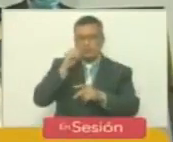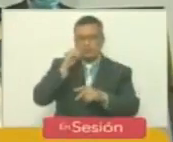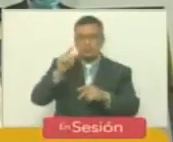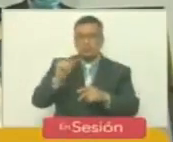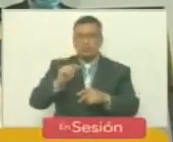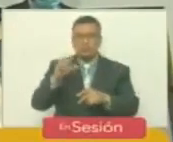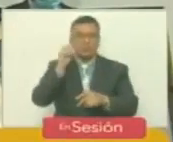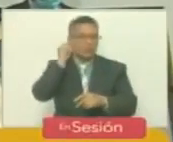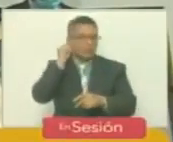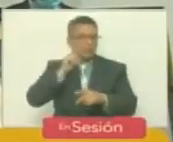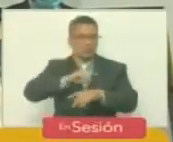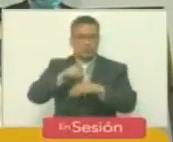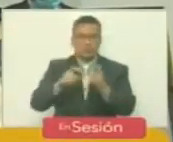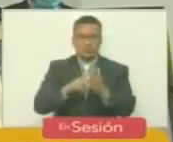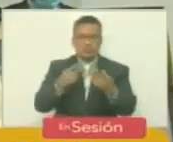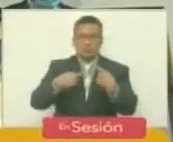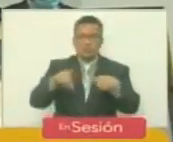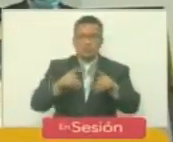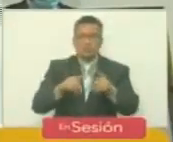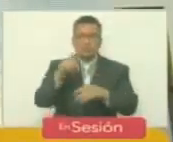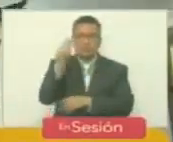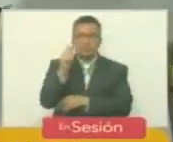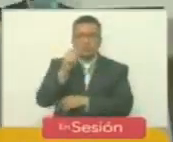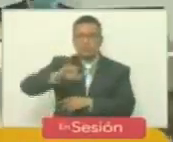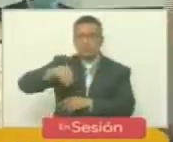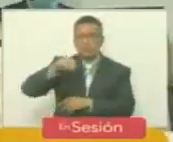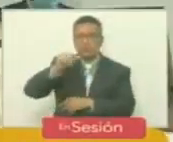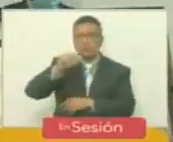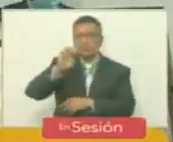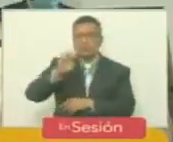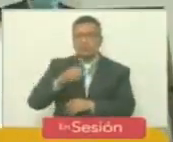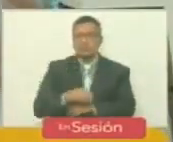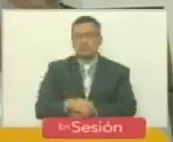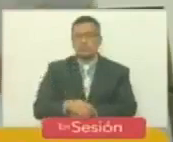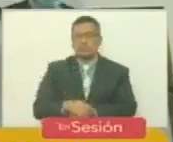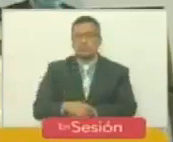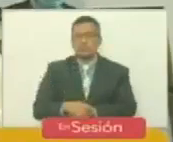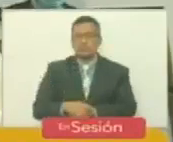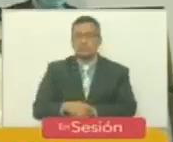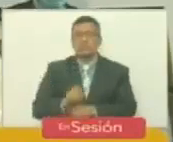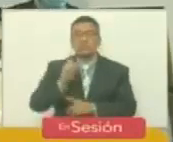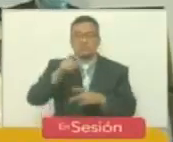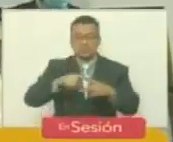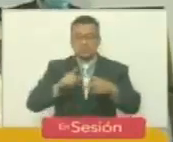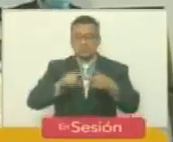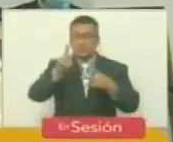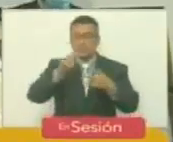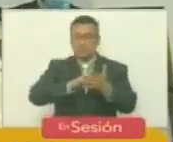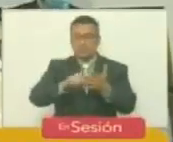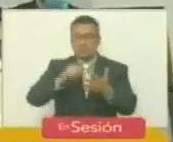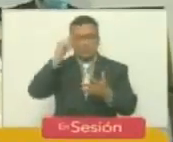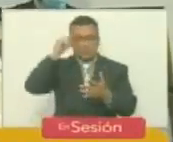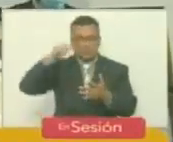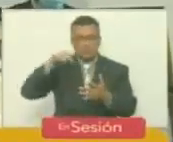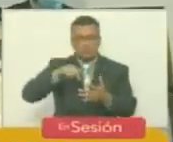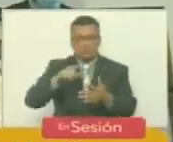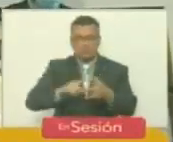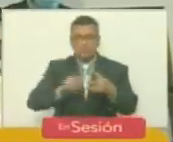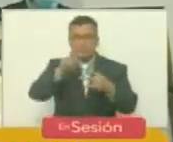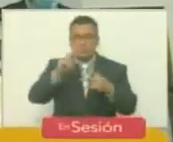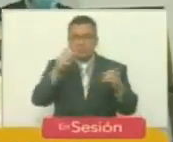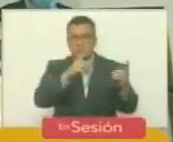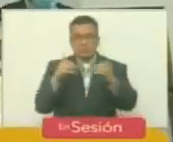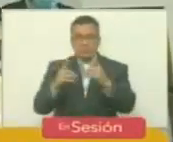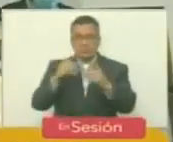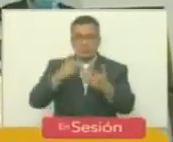público general y al diputado José Gregorio Correa. Segundo punto del orden del día, segunda discusión